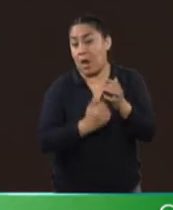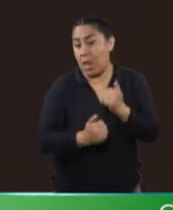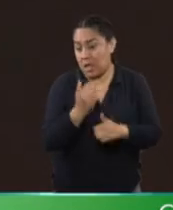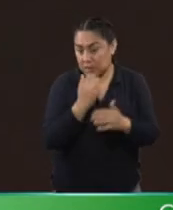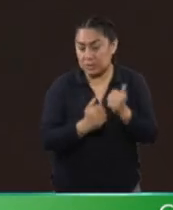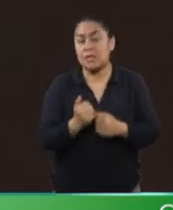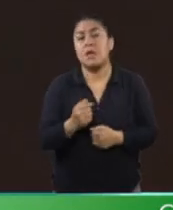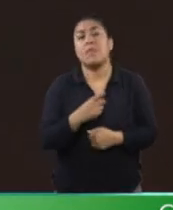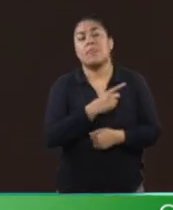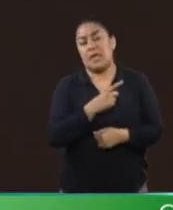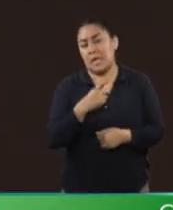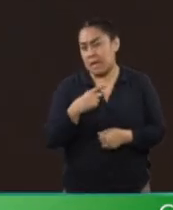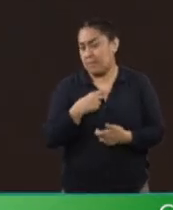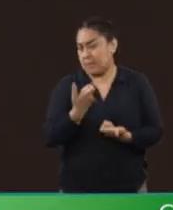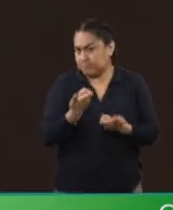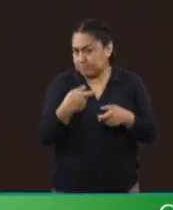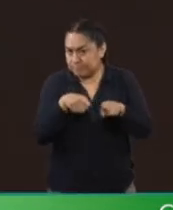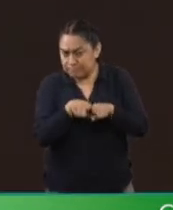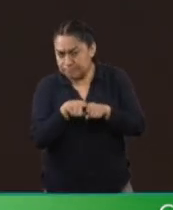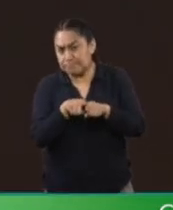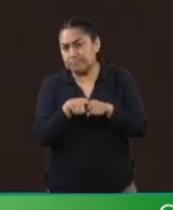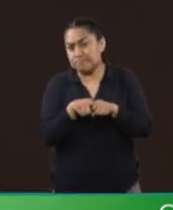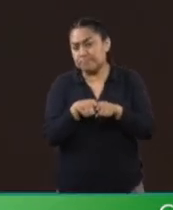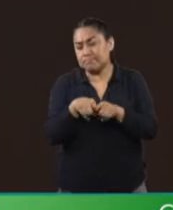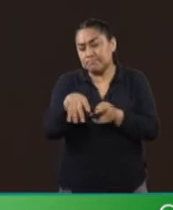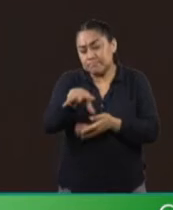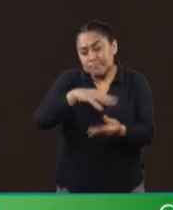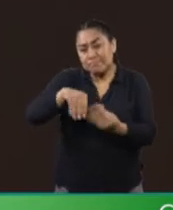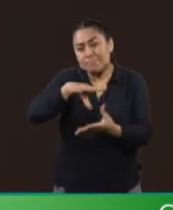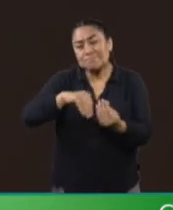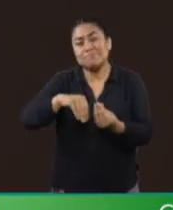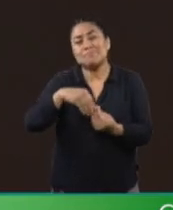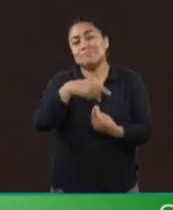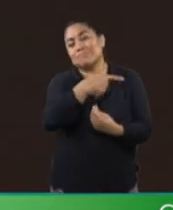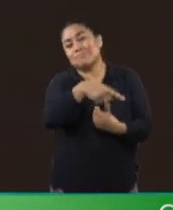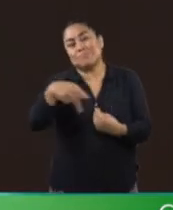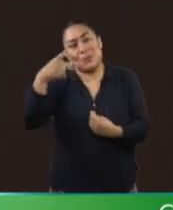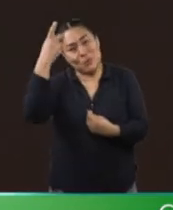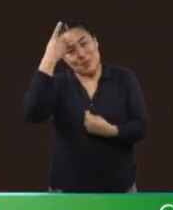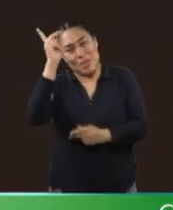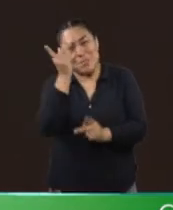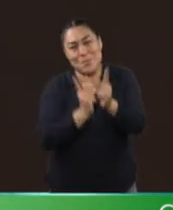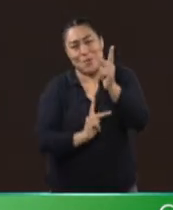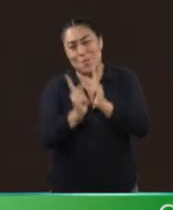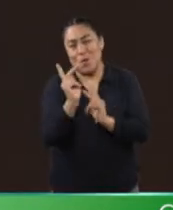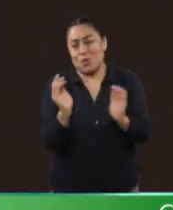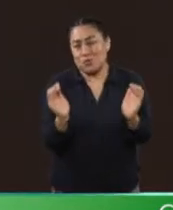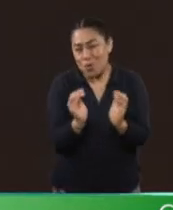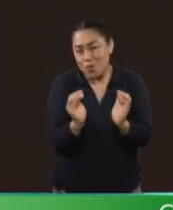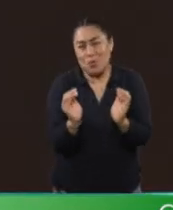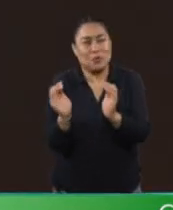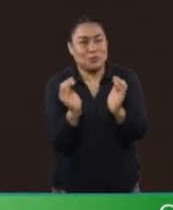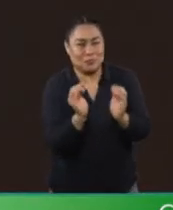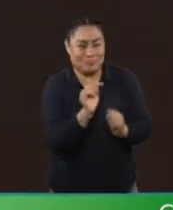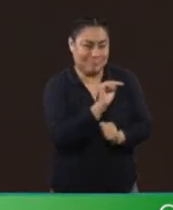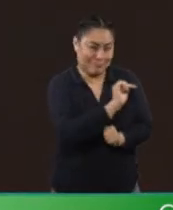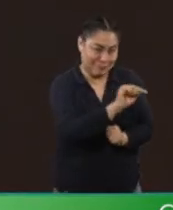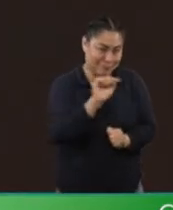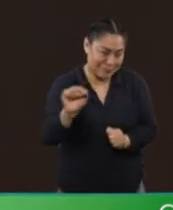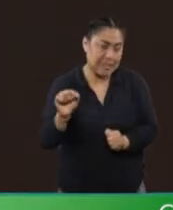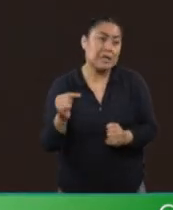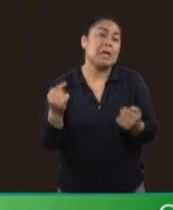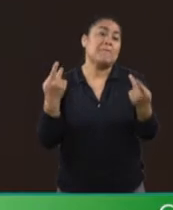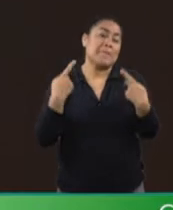estabilizar la economía de los pequeños productores. El apoyo directo a productores a pequeña escala y